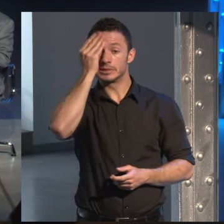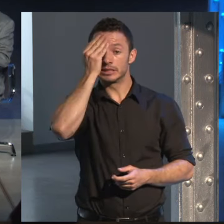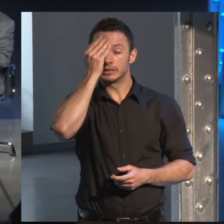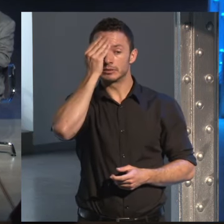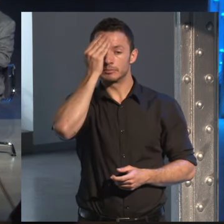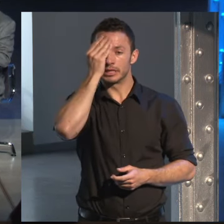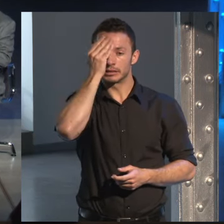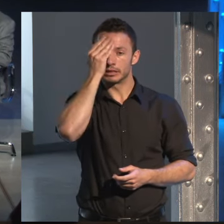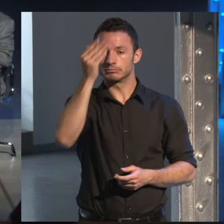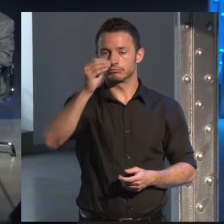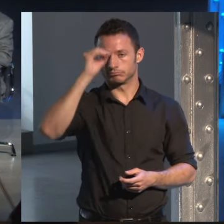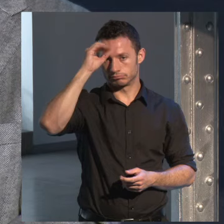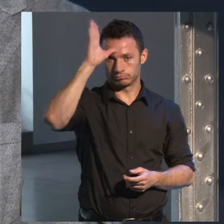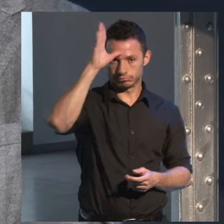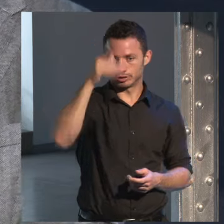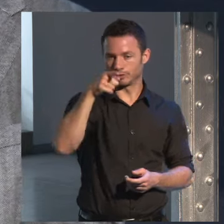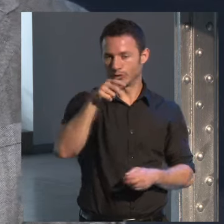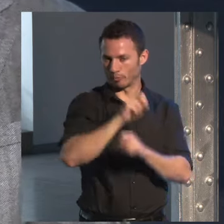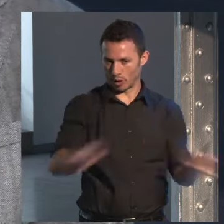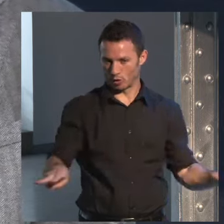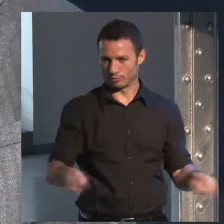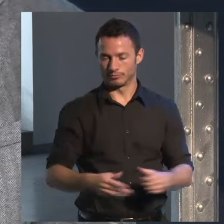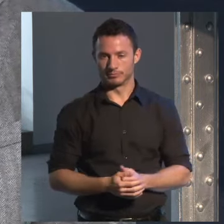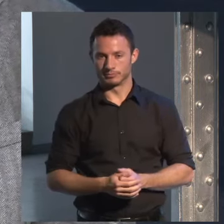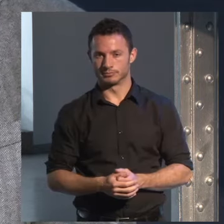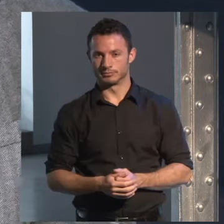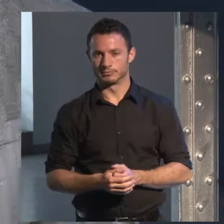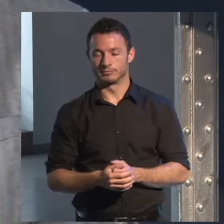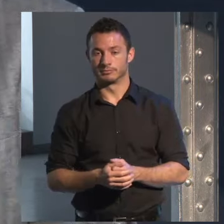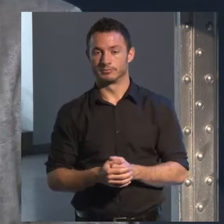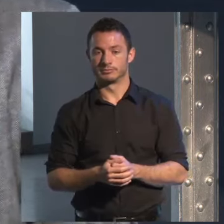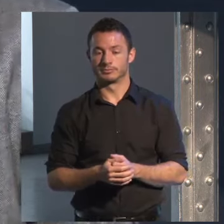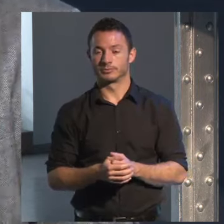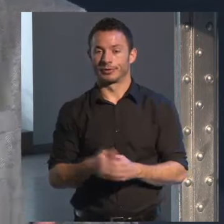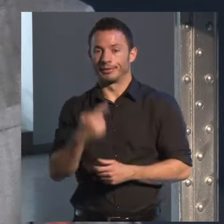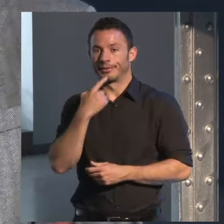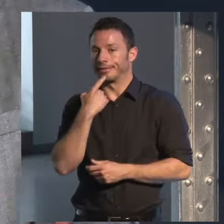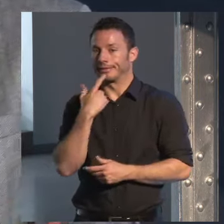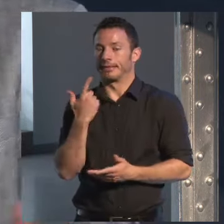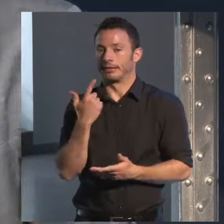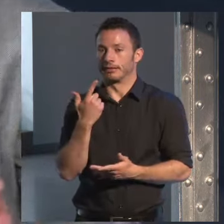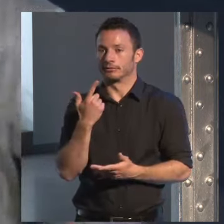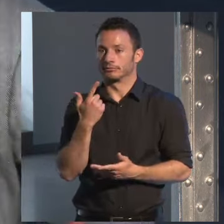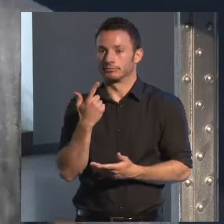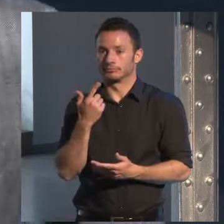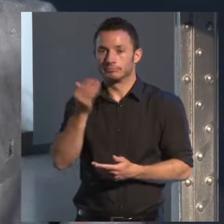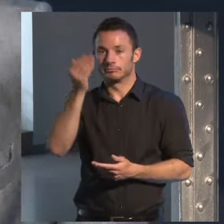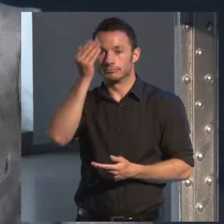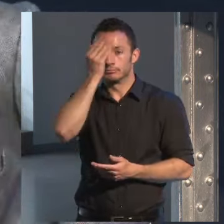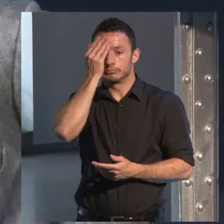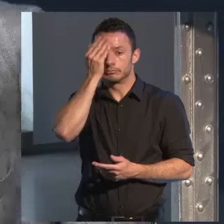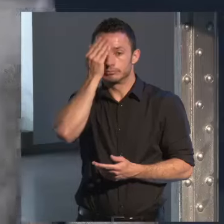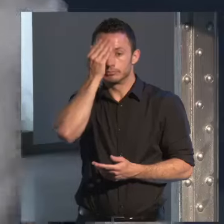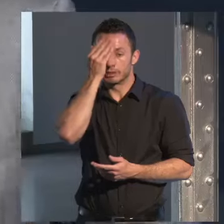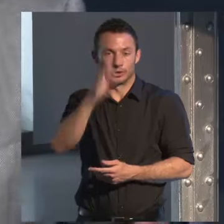ilustrados que son los peores posibles y te fundamentan y te fundamentan por qué hay